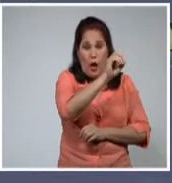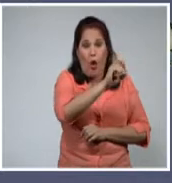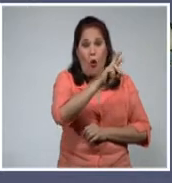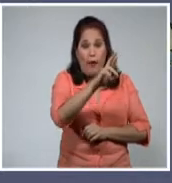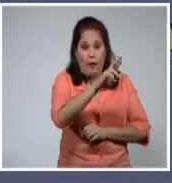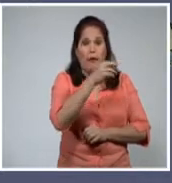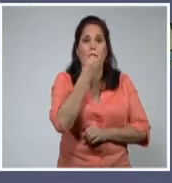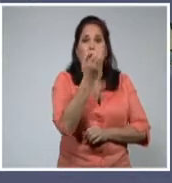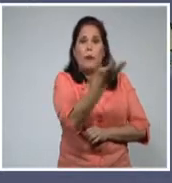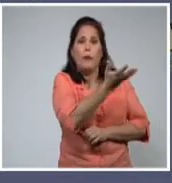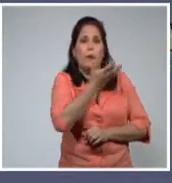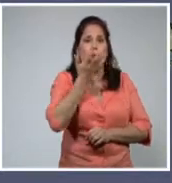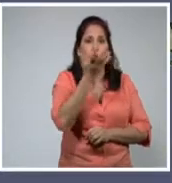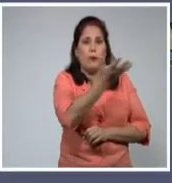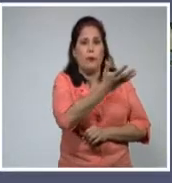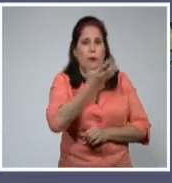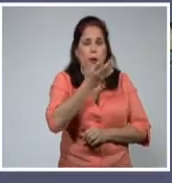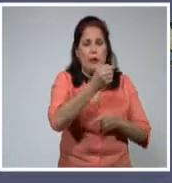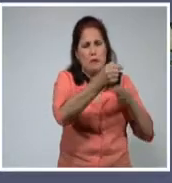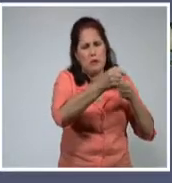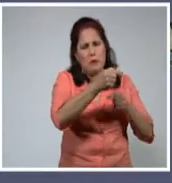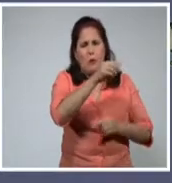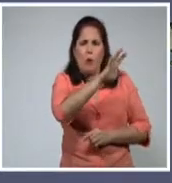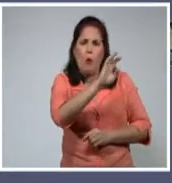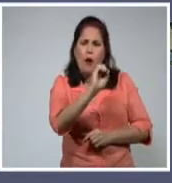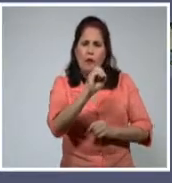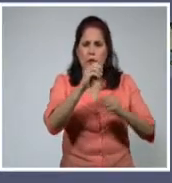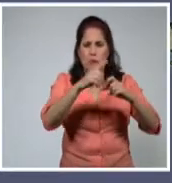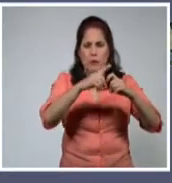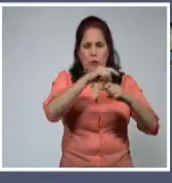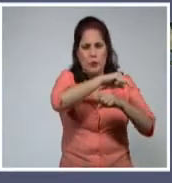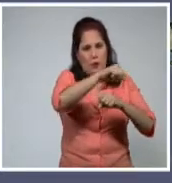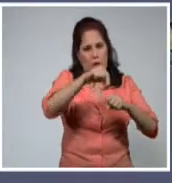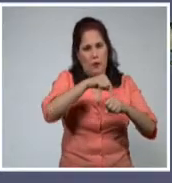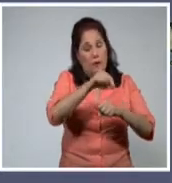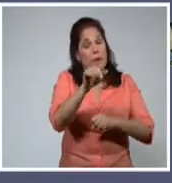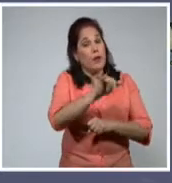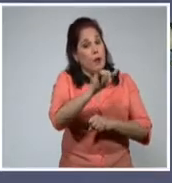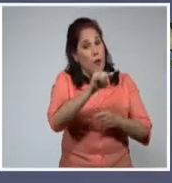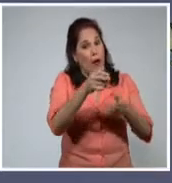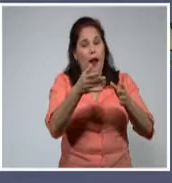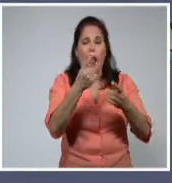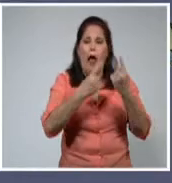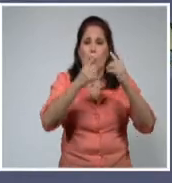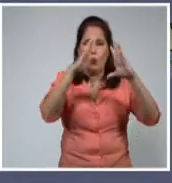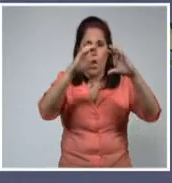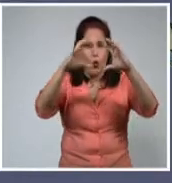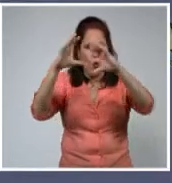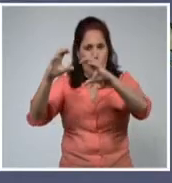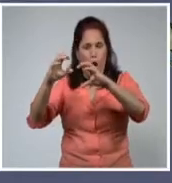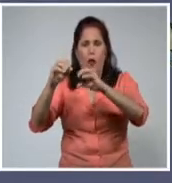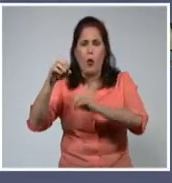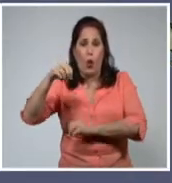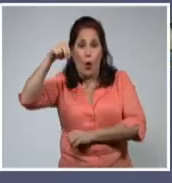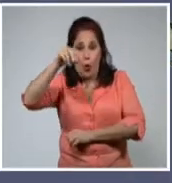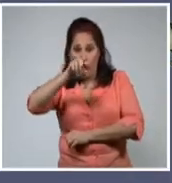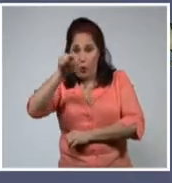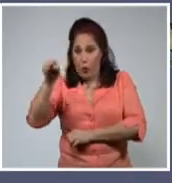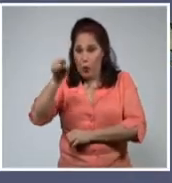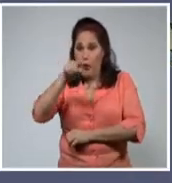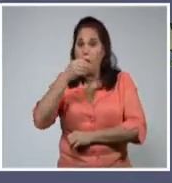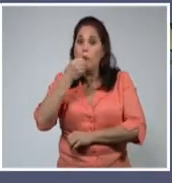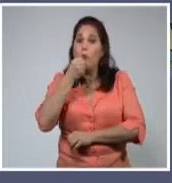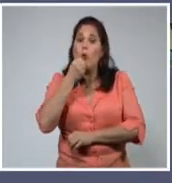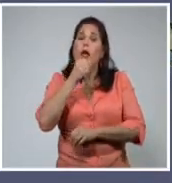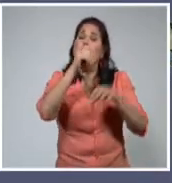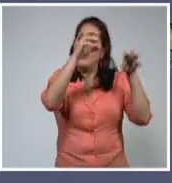reportando vientos sostenidos cercanos a los 40 kilómetros por hora. Esto también está produciendo que algunos nublados lleguen hacia zonas de la costa norte donde puede ocurrir